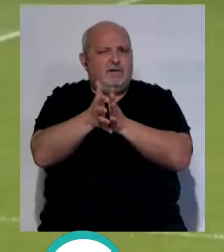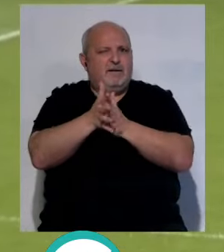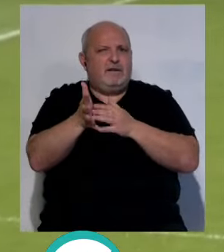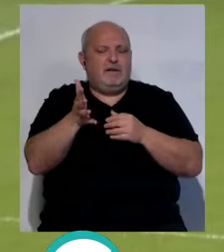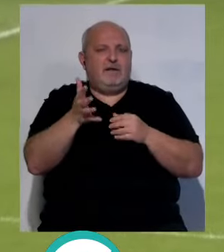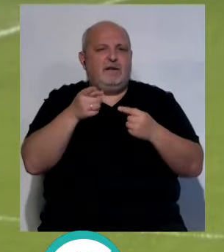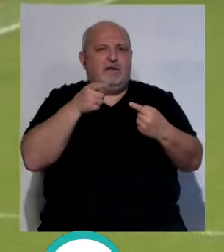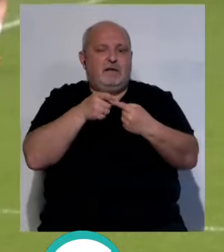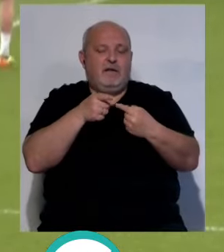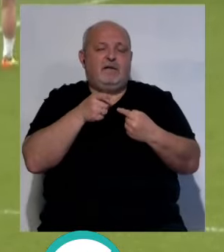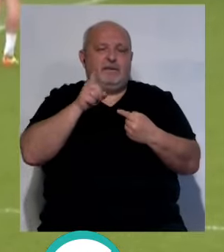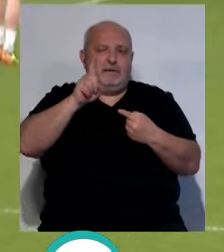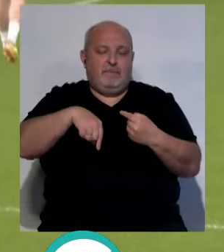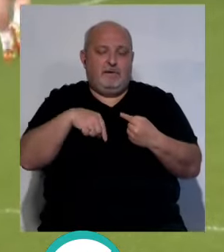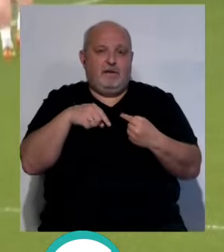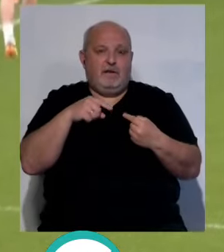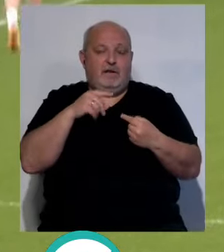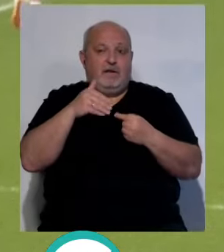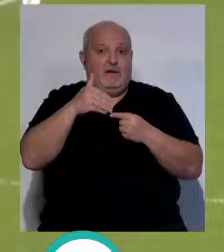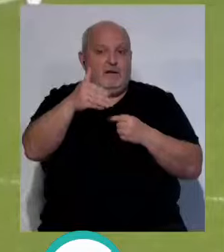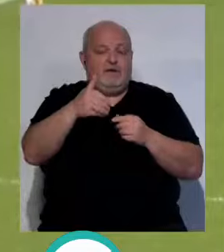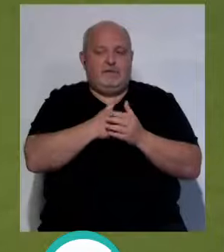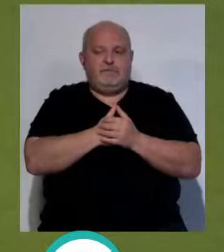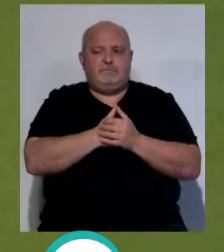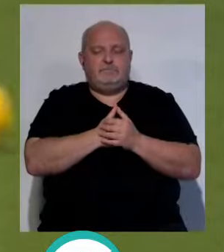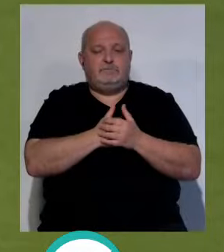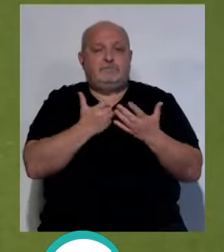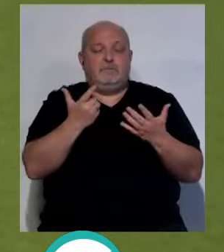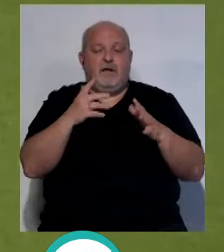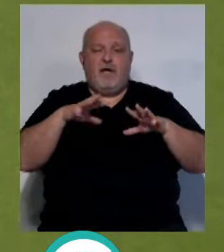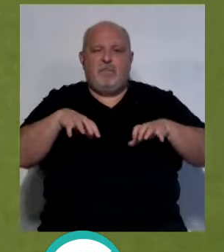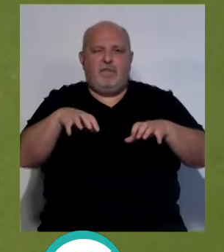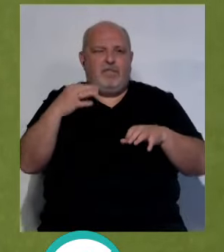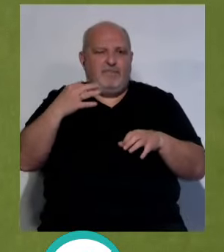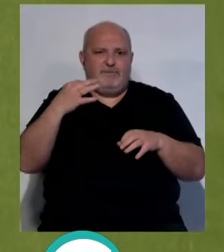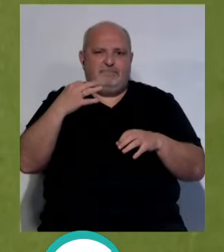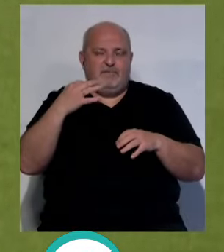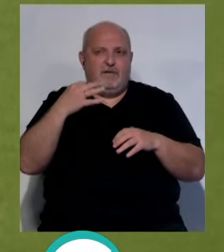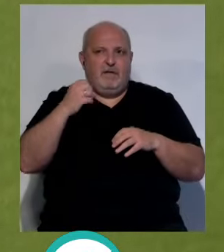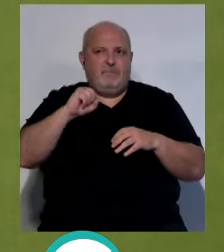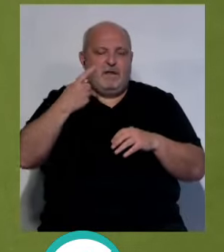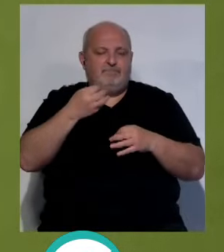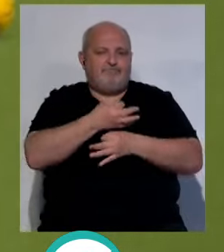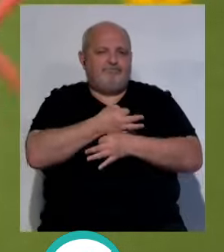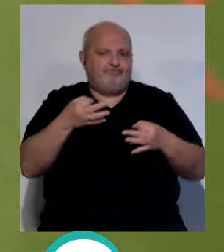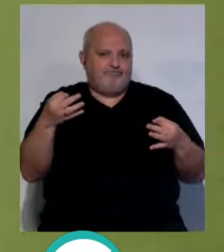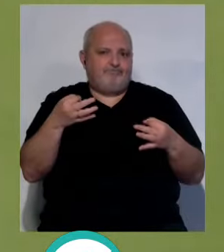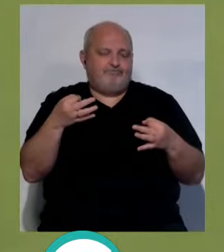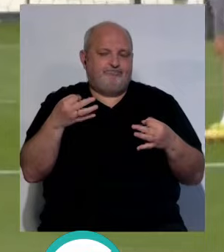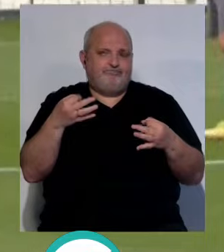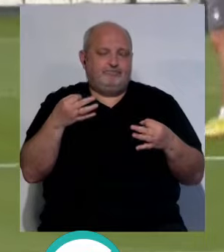cuenta también el rival... ...hablaremos del próximo rival... ...pero, ya digo, la ambición... ...sería, yo digo, la herramienta más adecuada para...